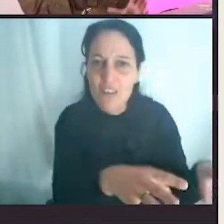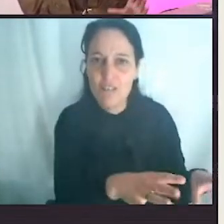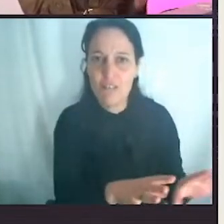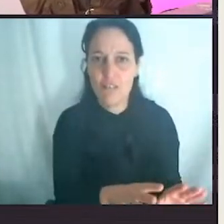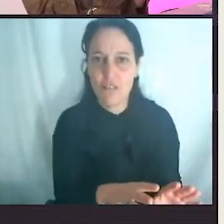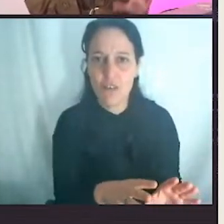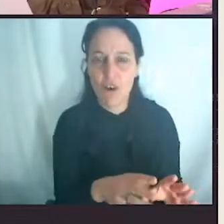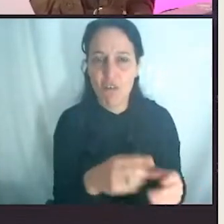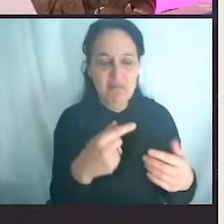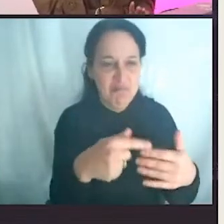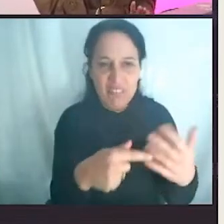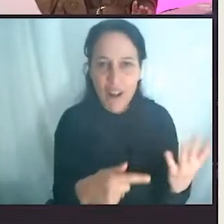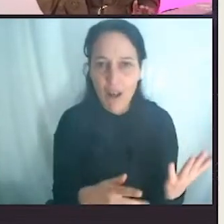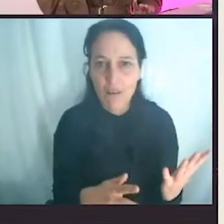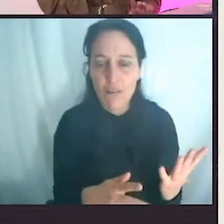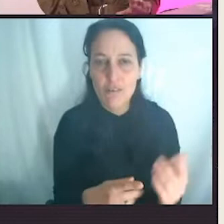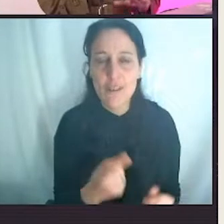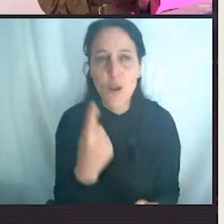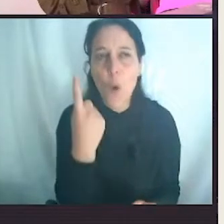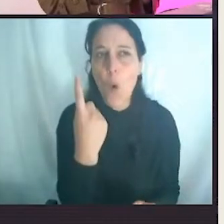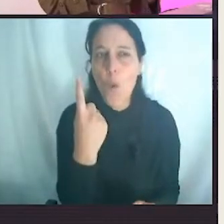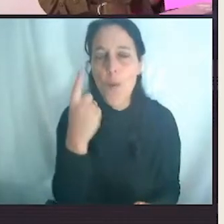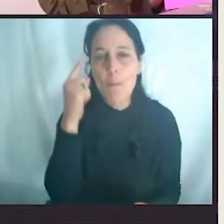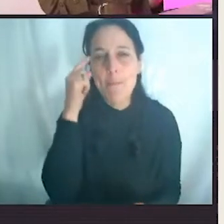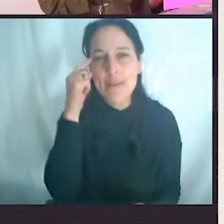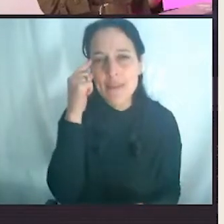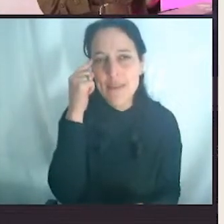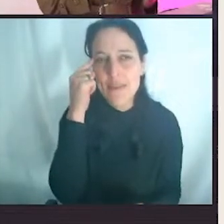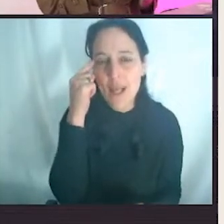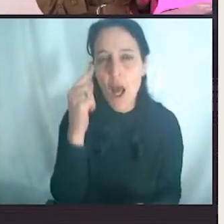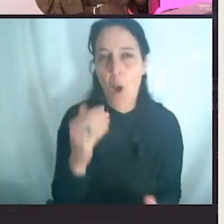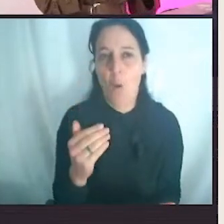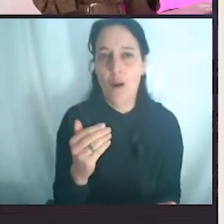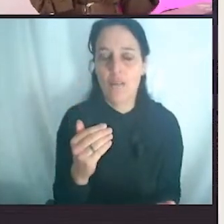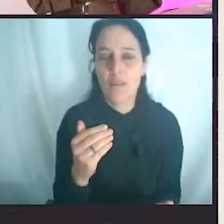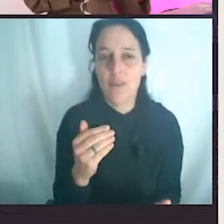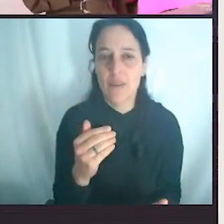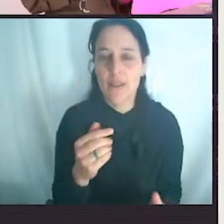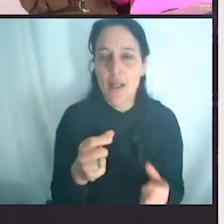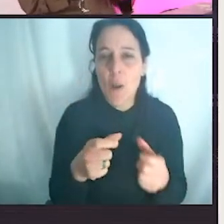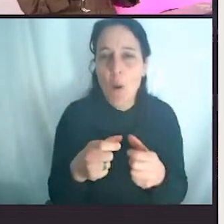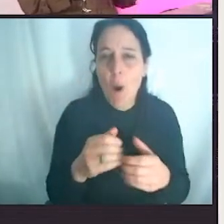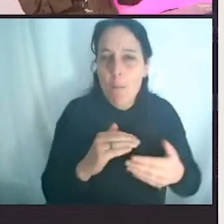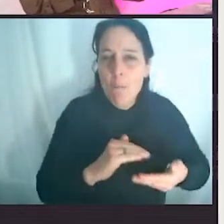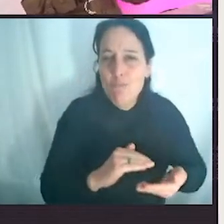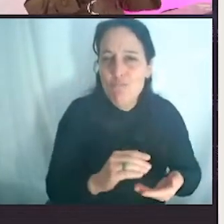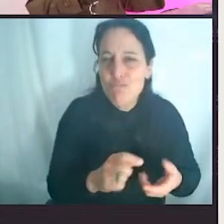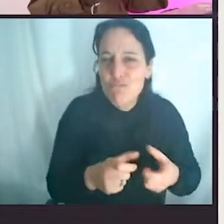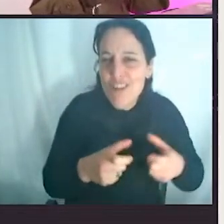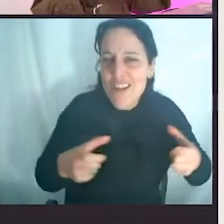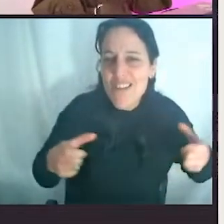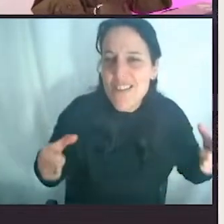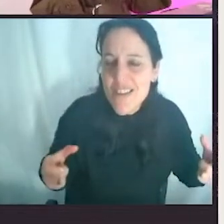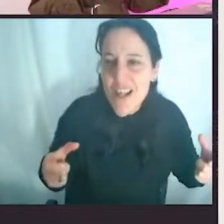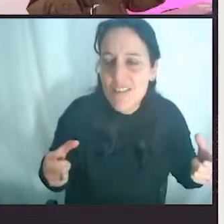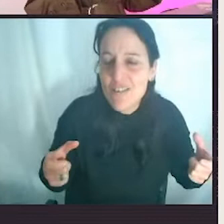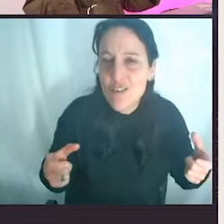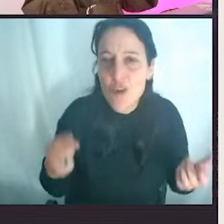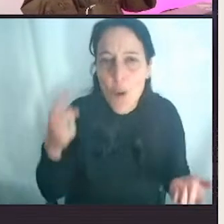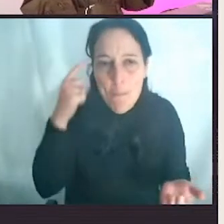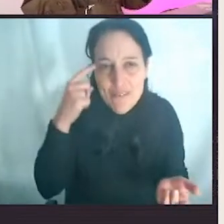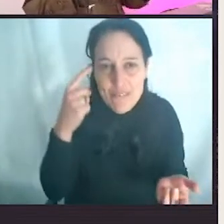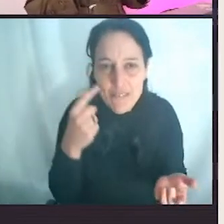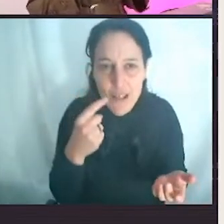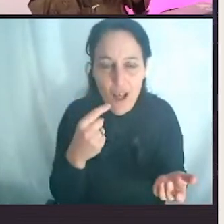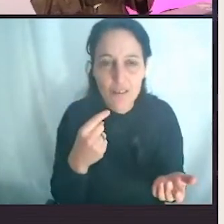particular que me preocupaba. A medida que fuimos creciendo, cada vez se acercaban más empresas a decir qué pueden hacer con nuestros descartes. Y siempre nosotros